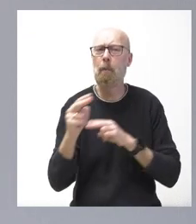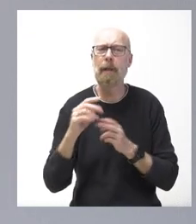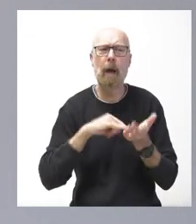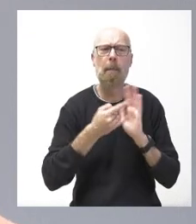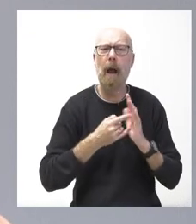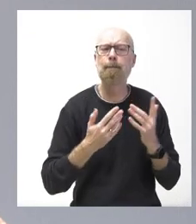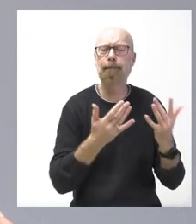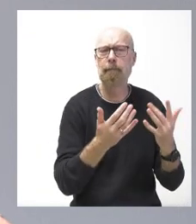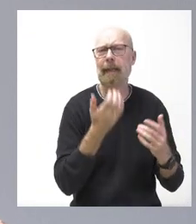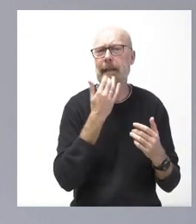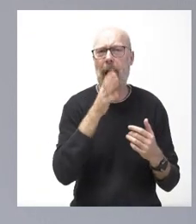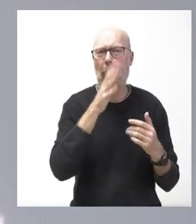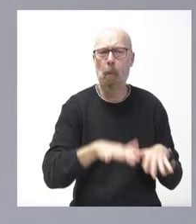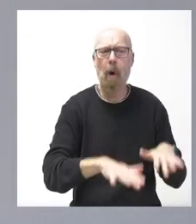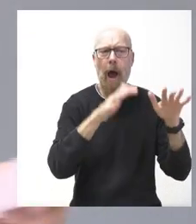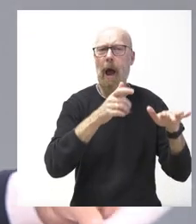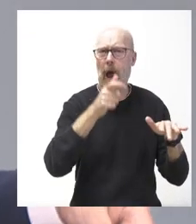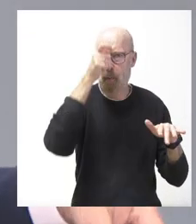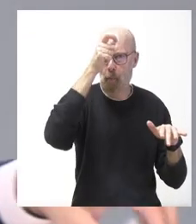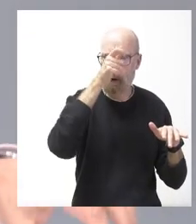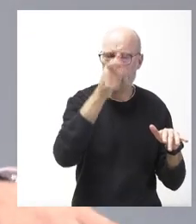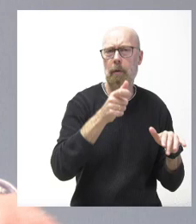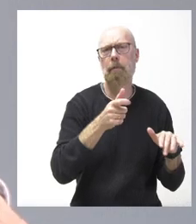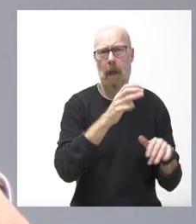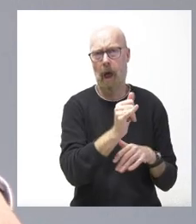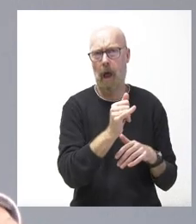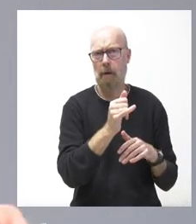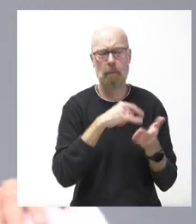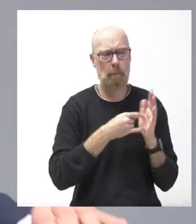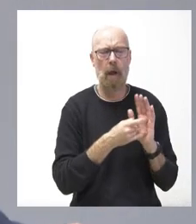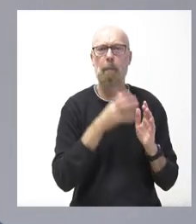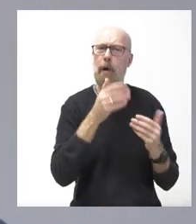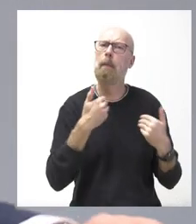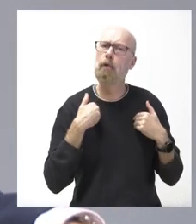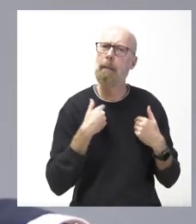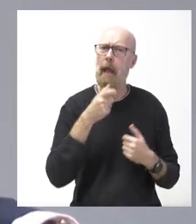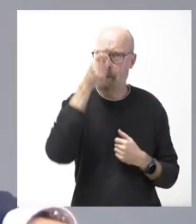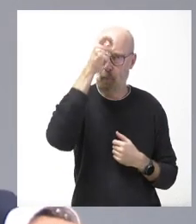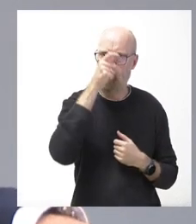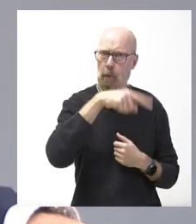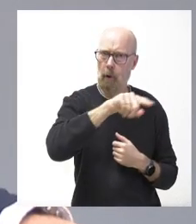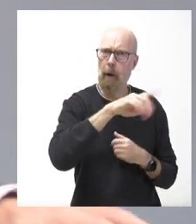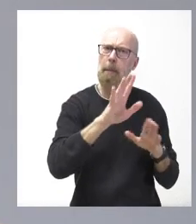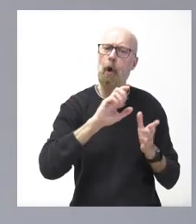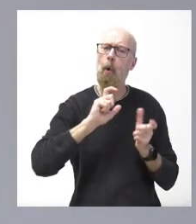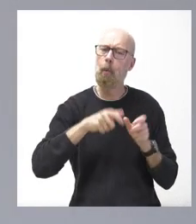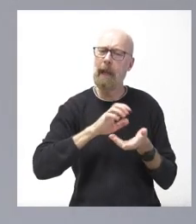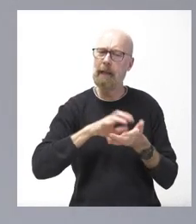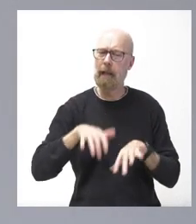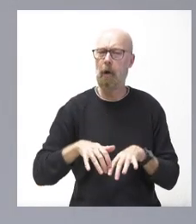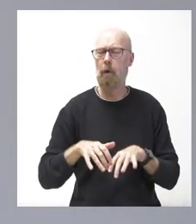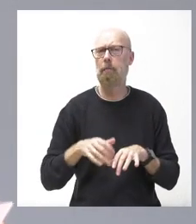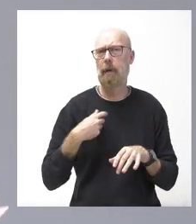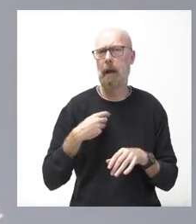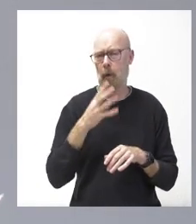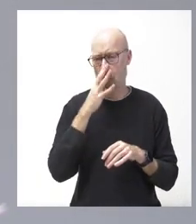inundaciones municipales. Una responsabilidad que, en principio, es municipal pero que la Junta de Castilla y León tuvo la acción hacia dos legislaturas de